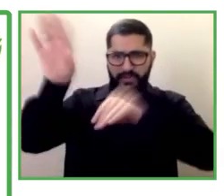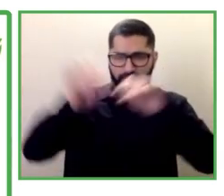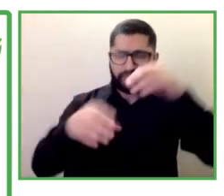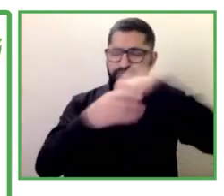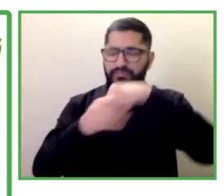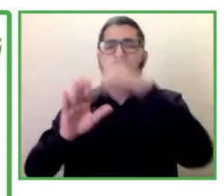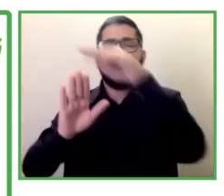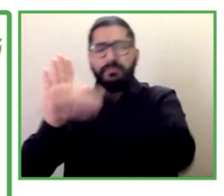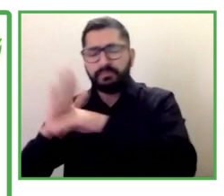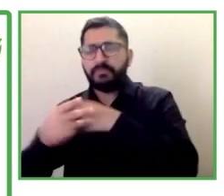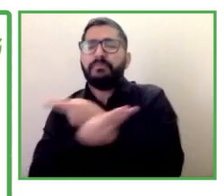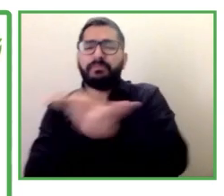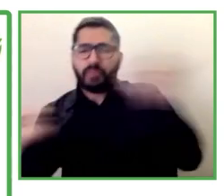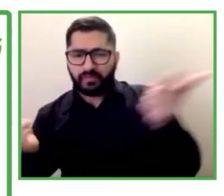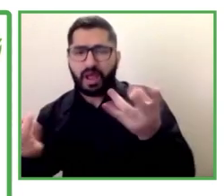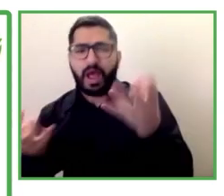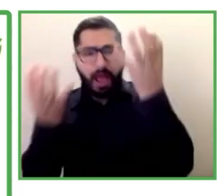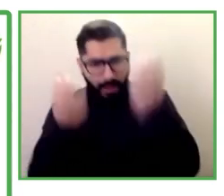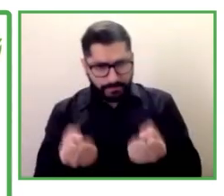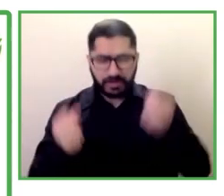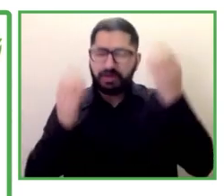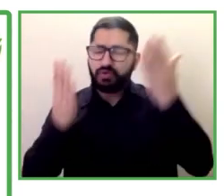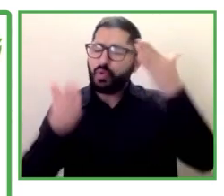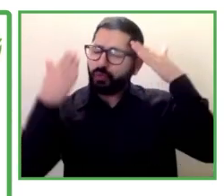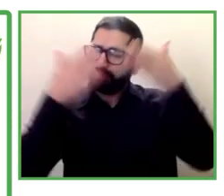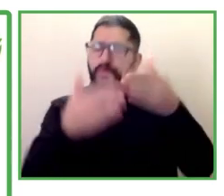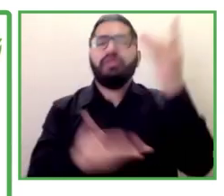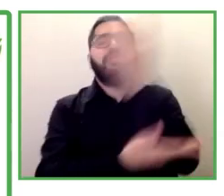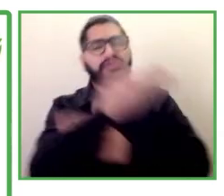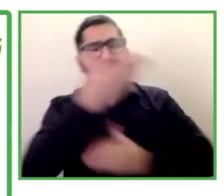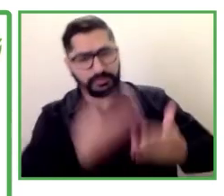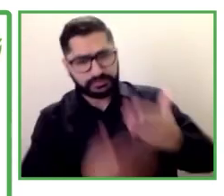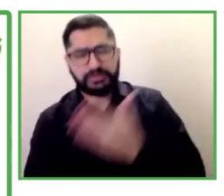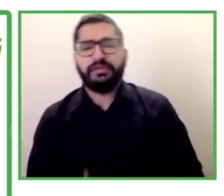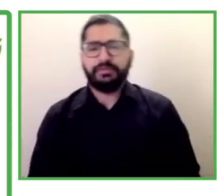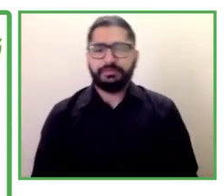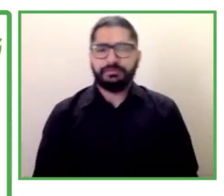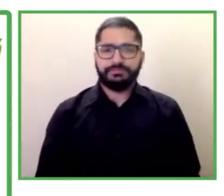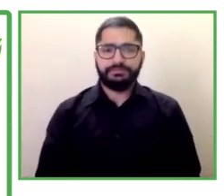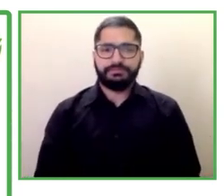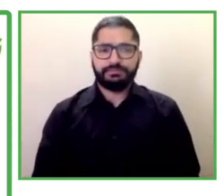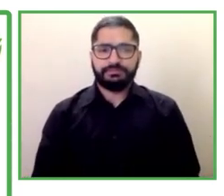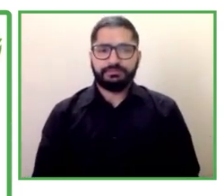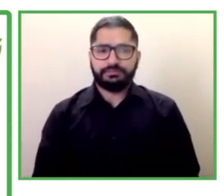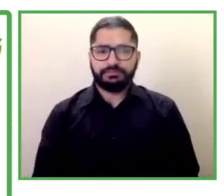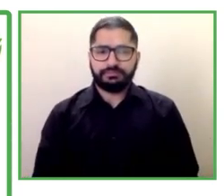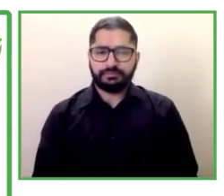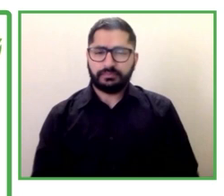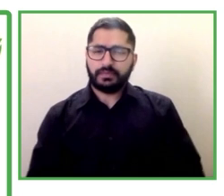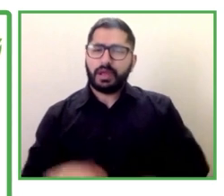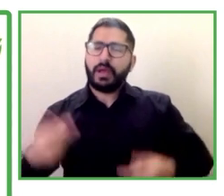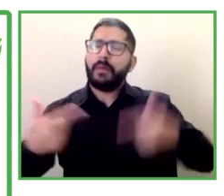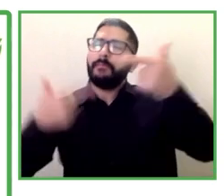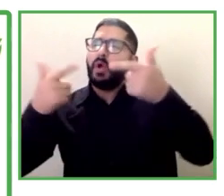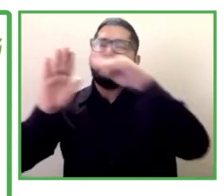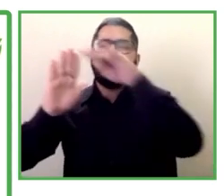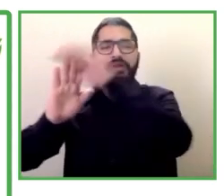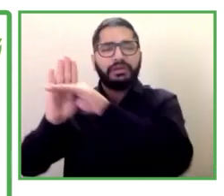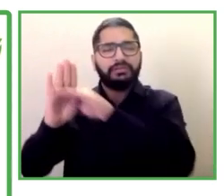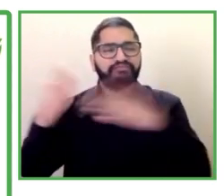establecer incluyen crear avances para que el estado